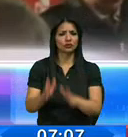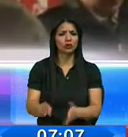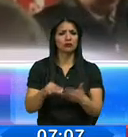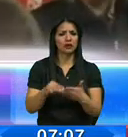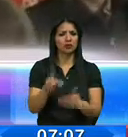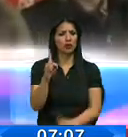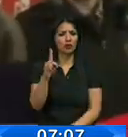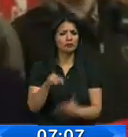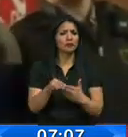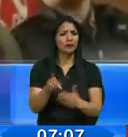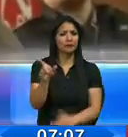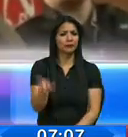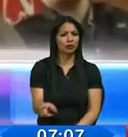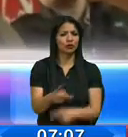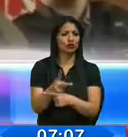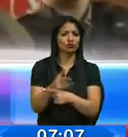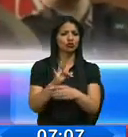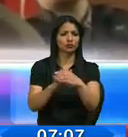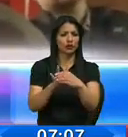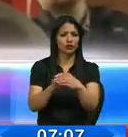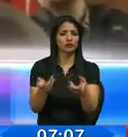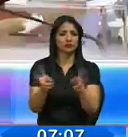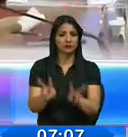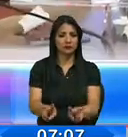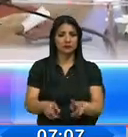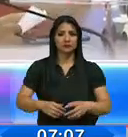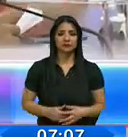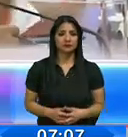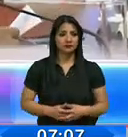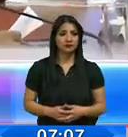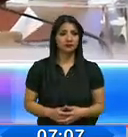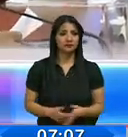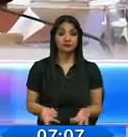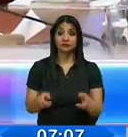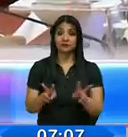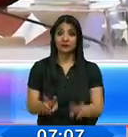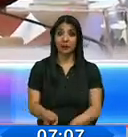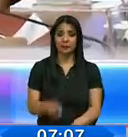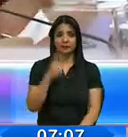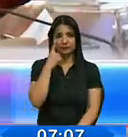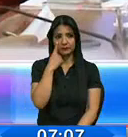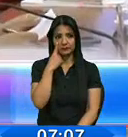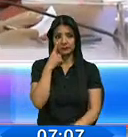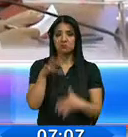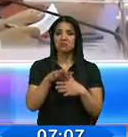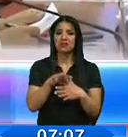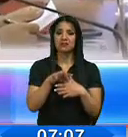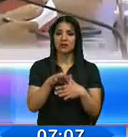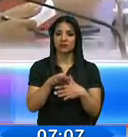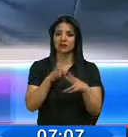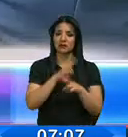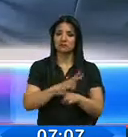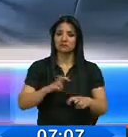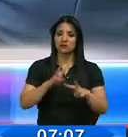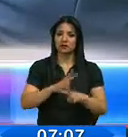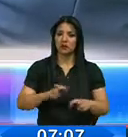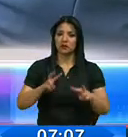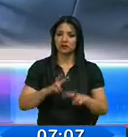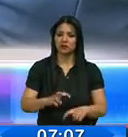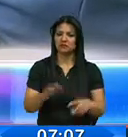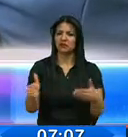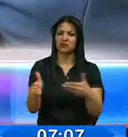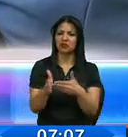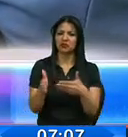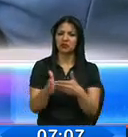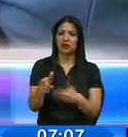un miembro más del Consejo de Participación Ciudadana. Además, acá quedó pendiente otro pedido de investigación, esta vez en